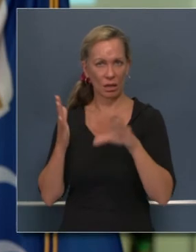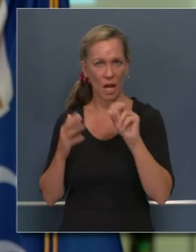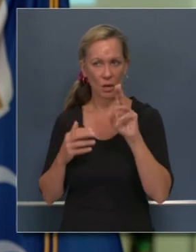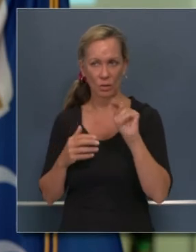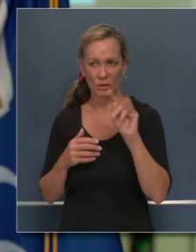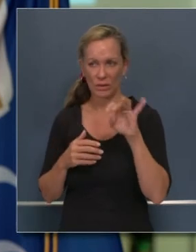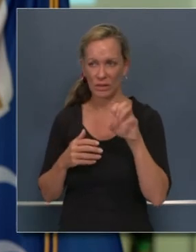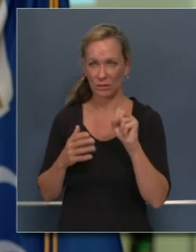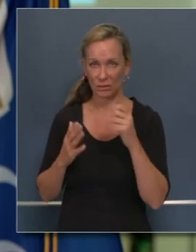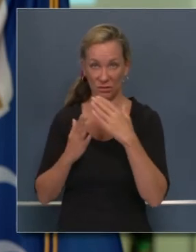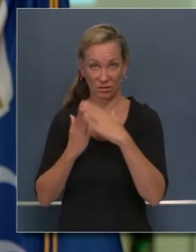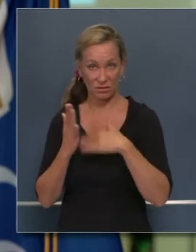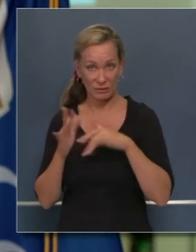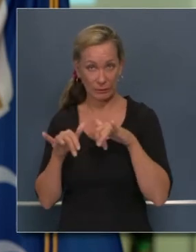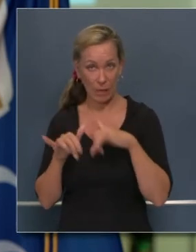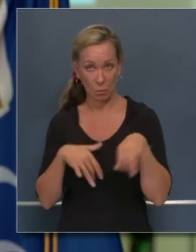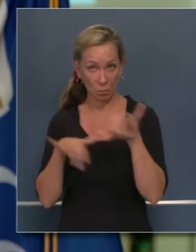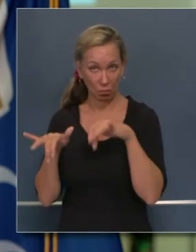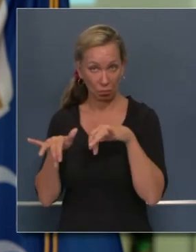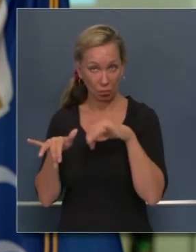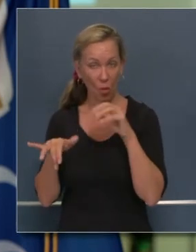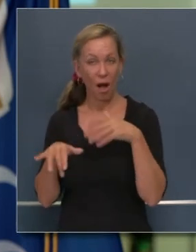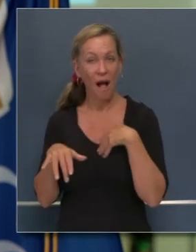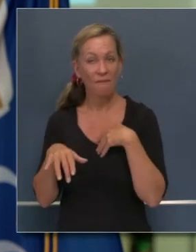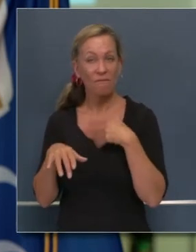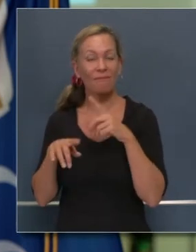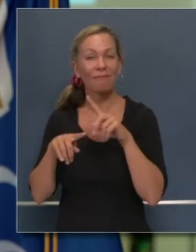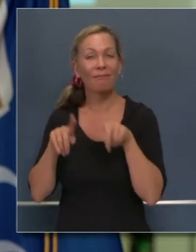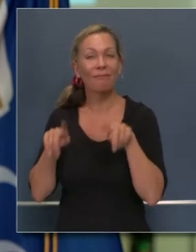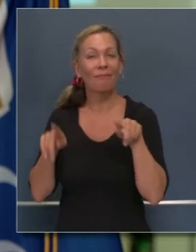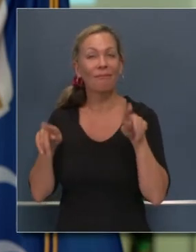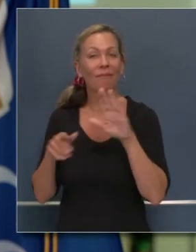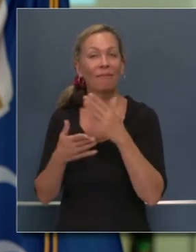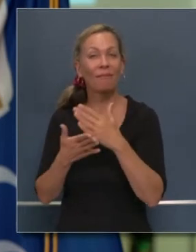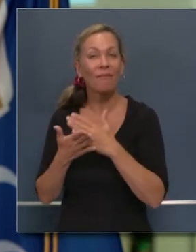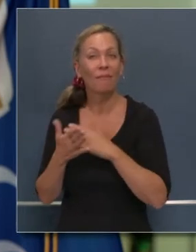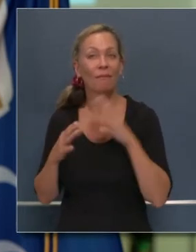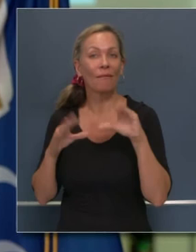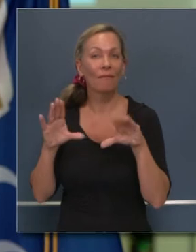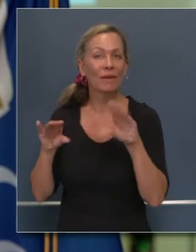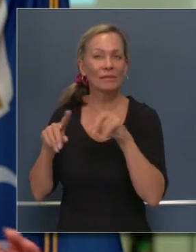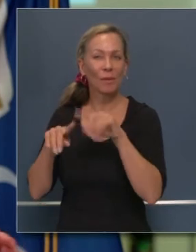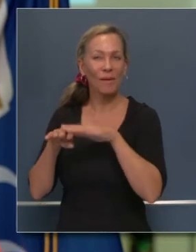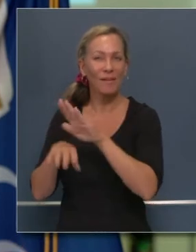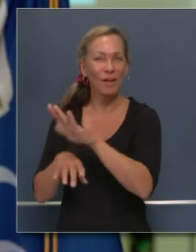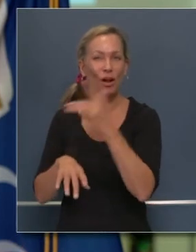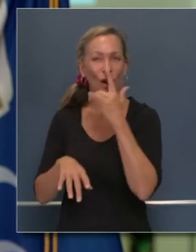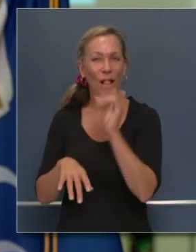condado por condado? Bueno, hemos hecho un progreso muy grande la semana pasada.